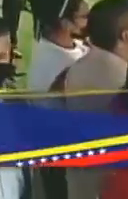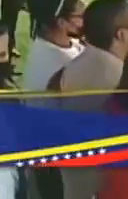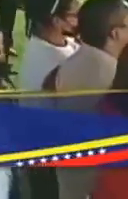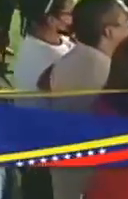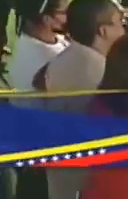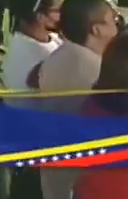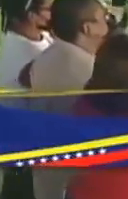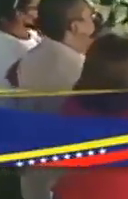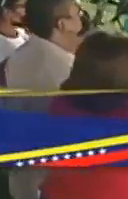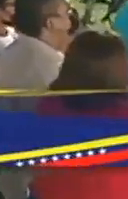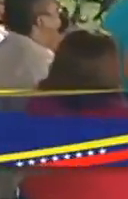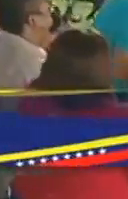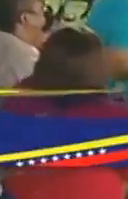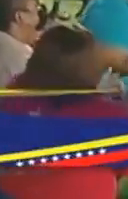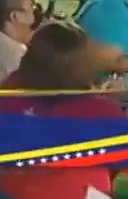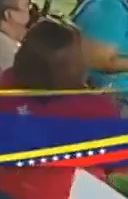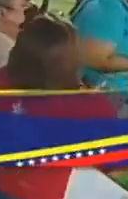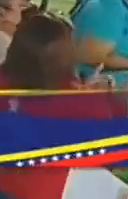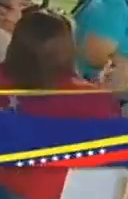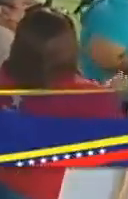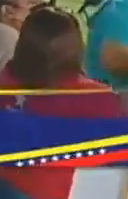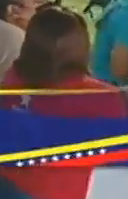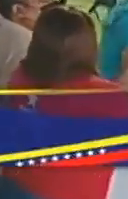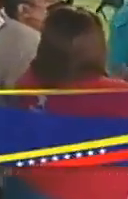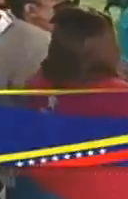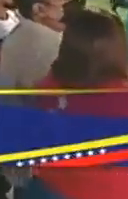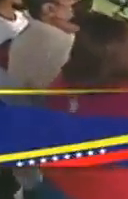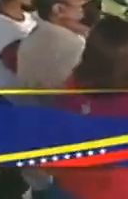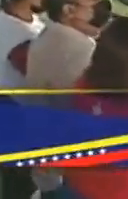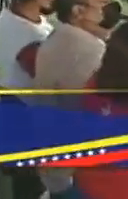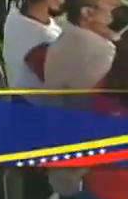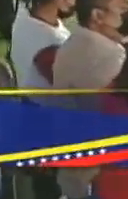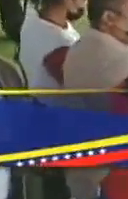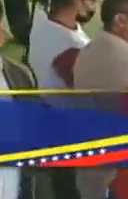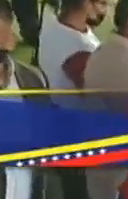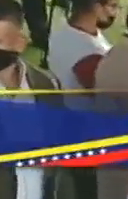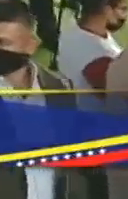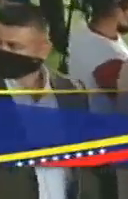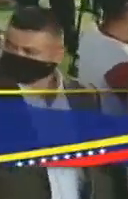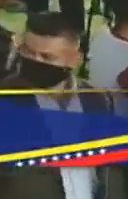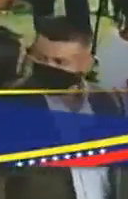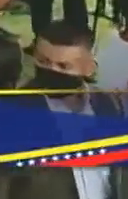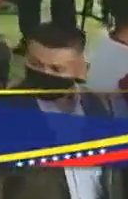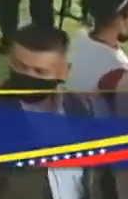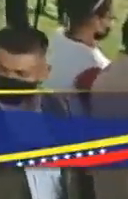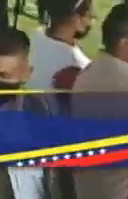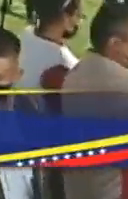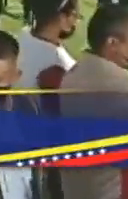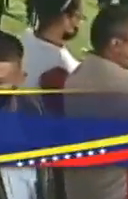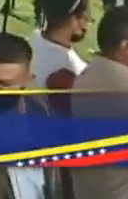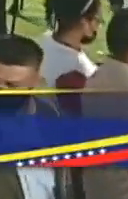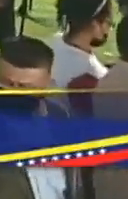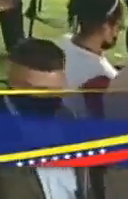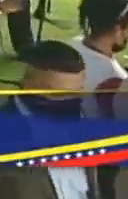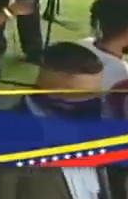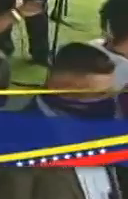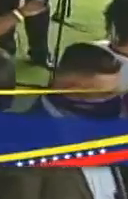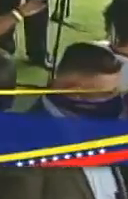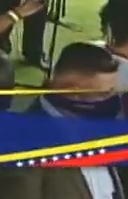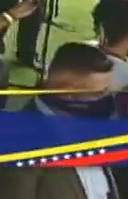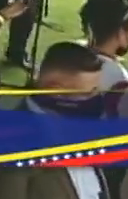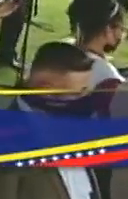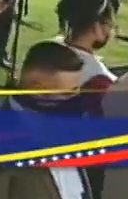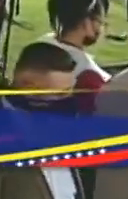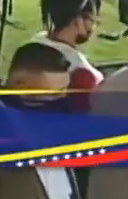República Bolivariana de Venezuela garantiza el derecho a viviendas dignas, viviendas como las que mostramos el día de hoy en el urbanismo